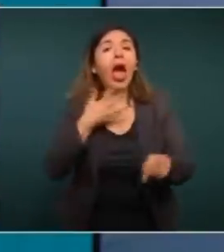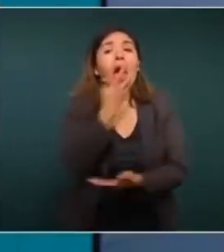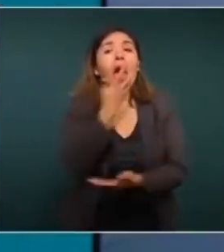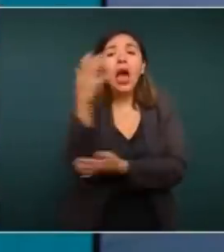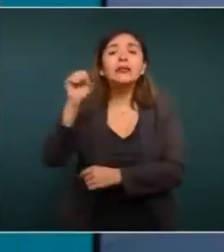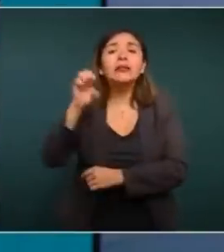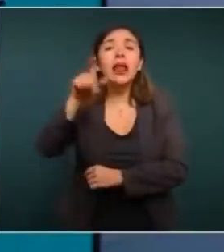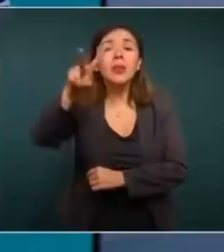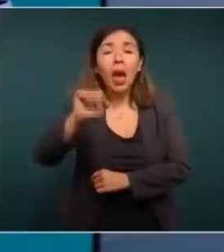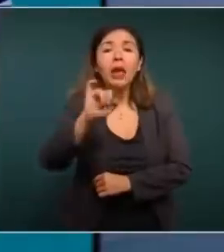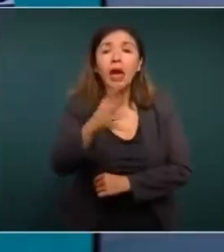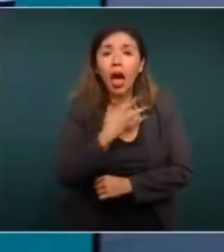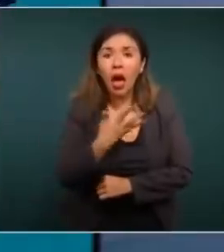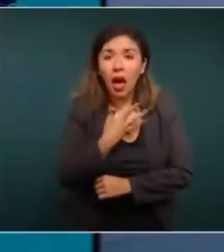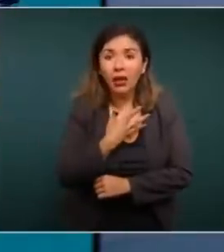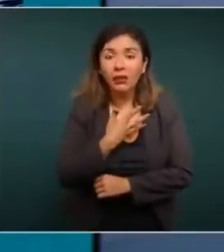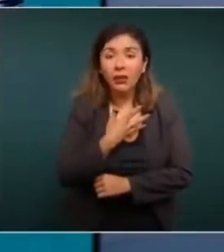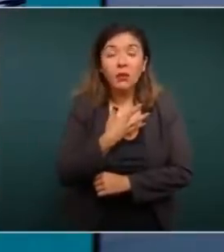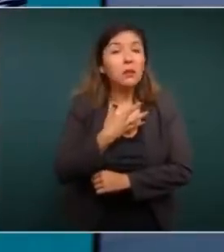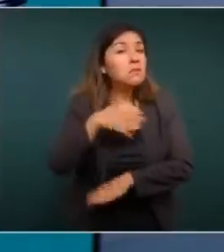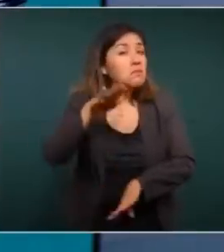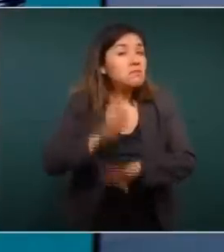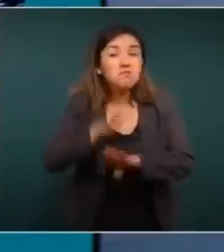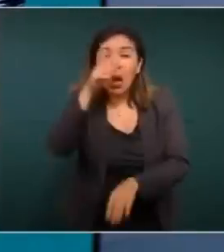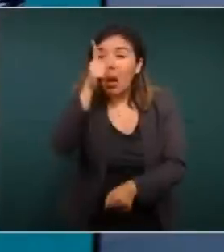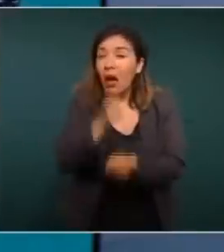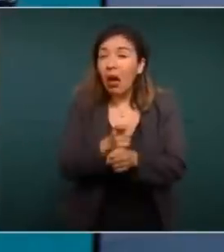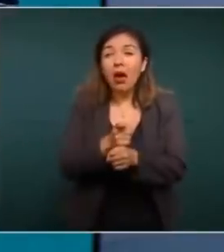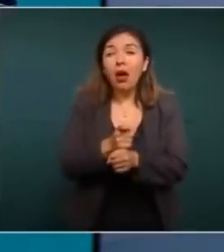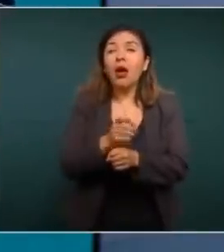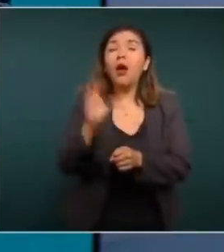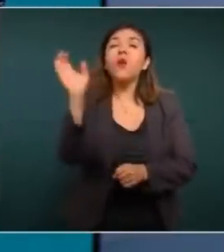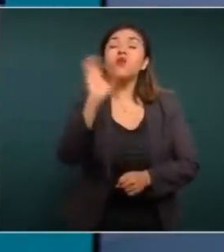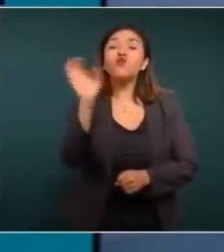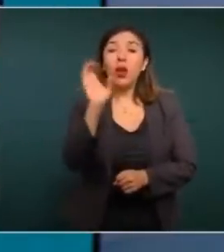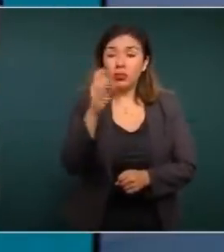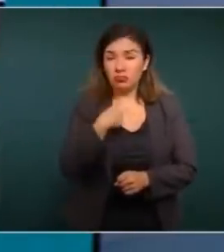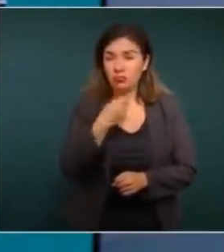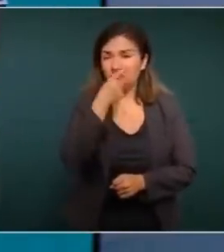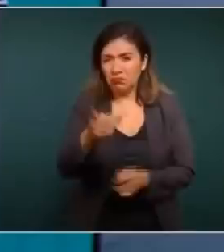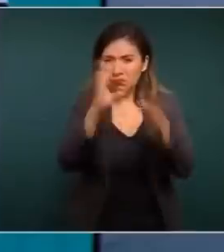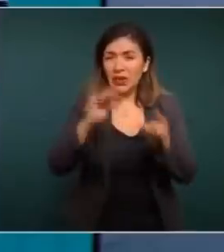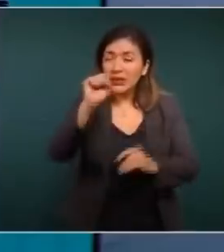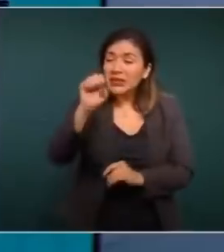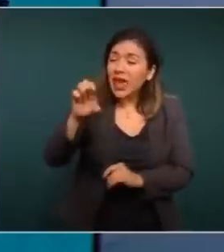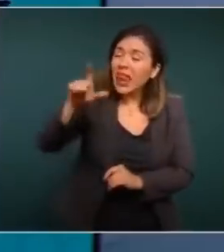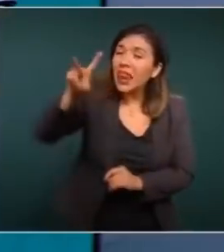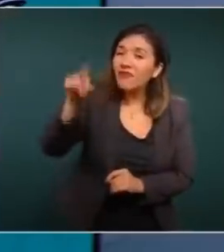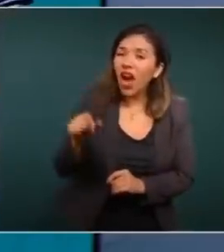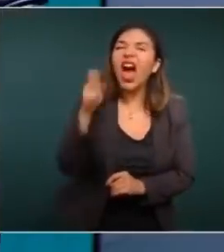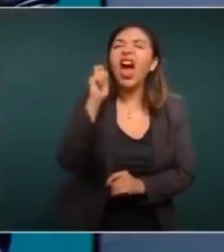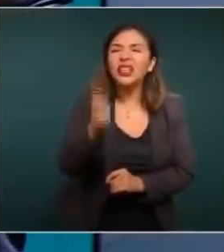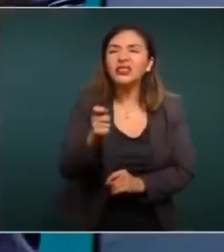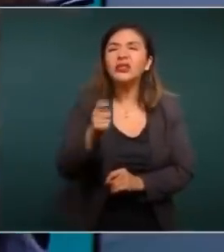Lo más que existe, cuando se habla de selva estamos